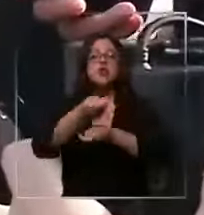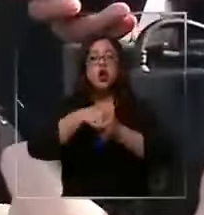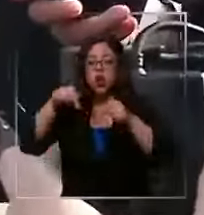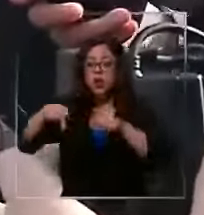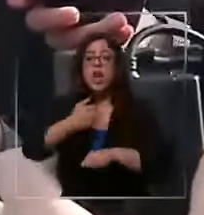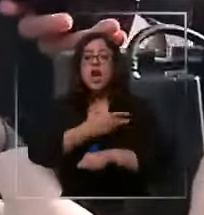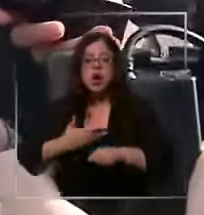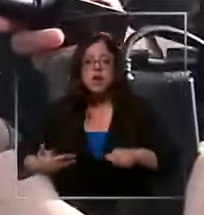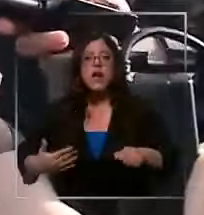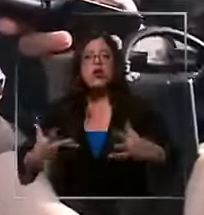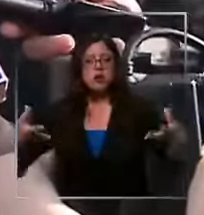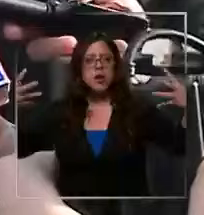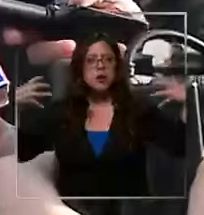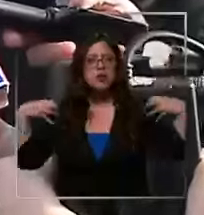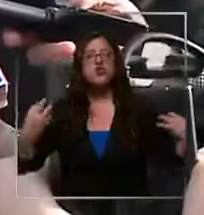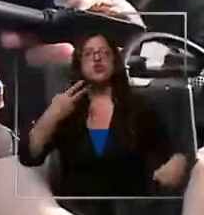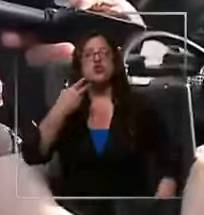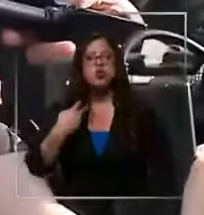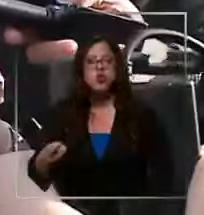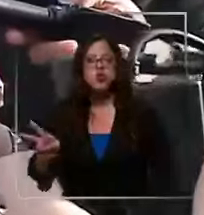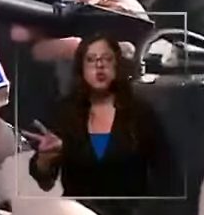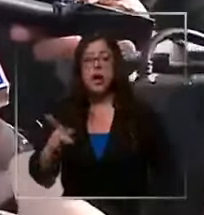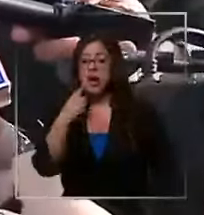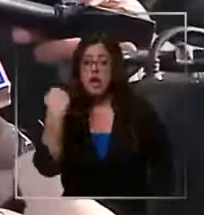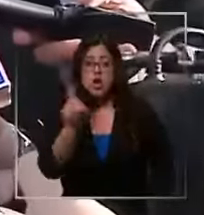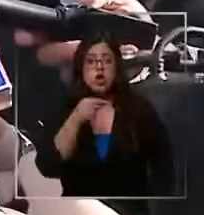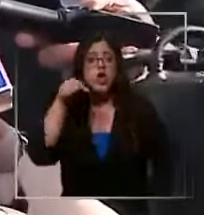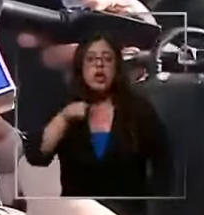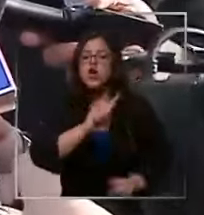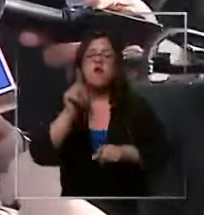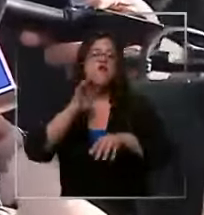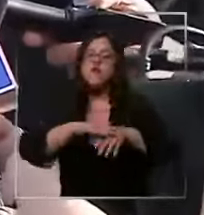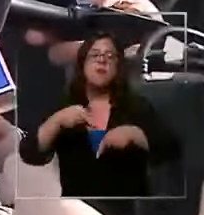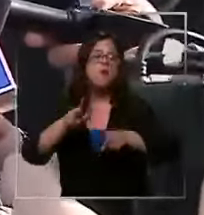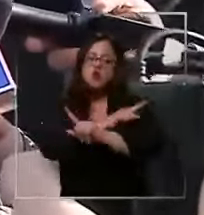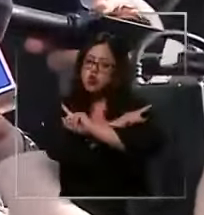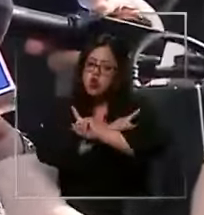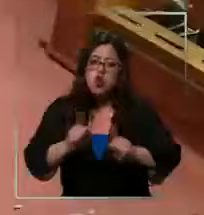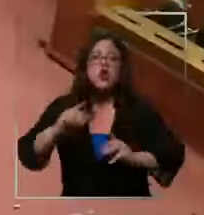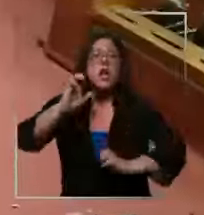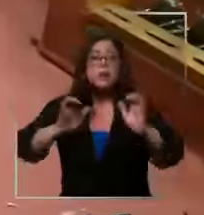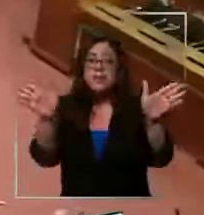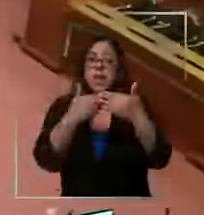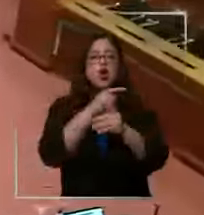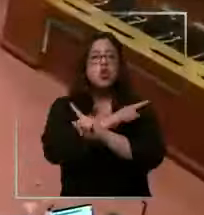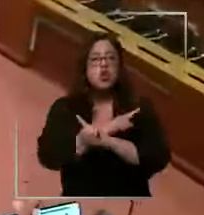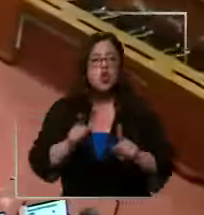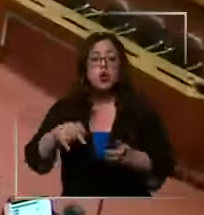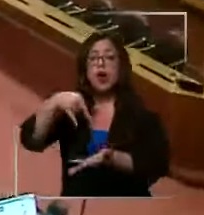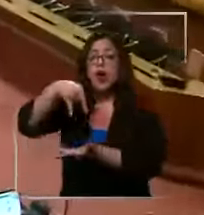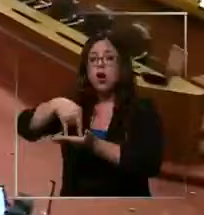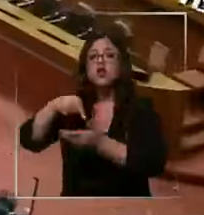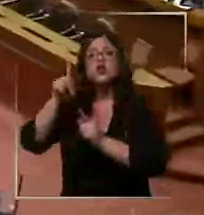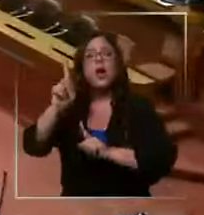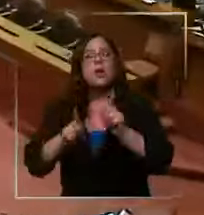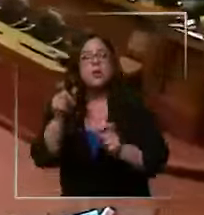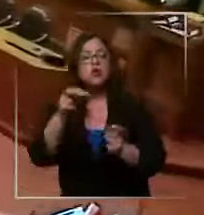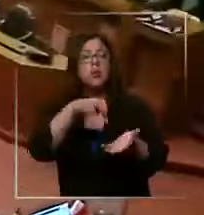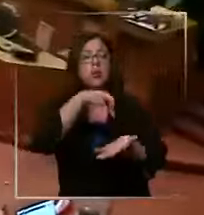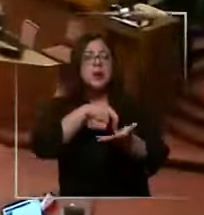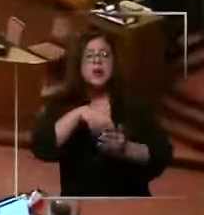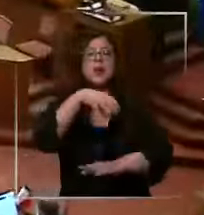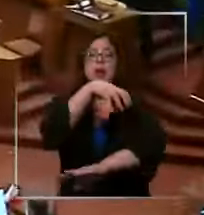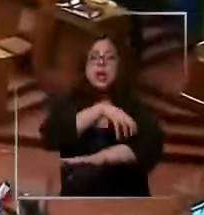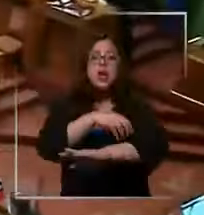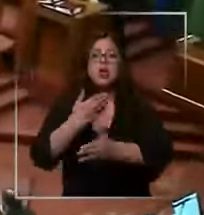día la pelota en su lado y nosotros no vamos a aceptar que esta empresa se cierre. Desde el Congreso, en tanto, algunos parlamentarios de